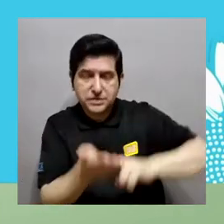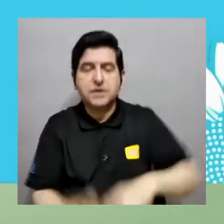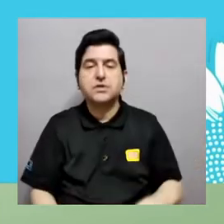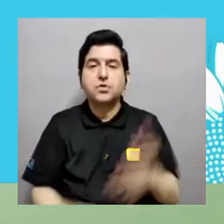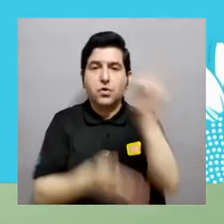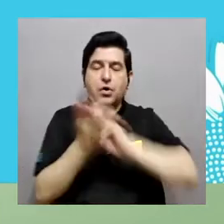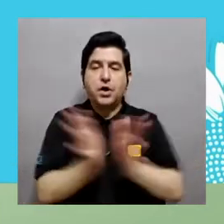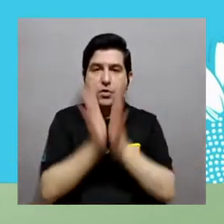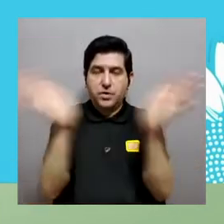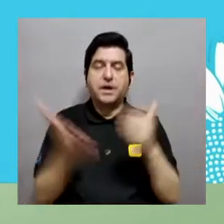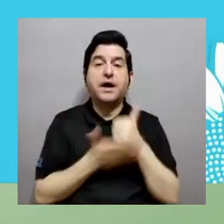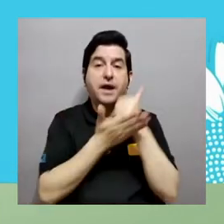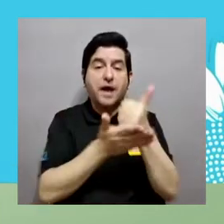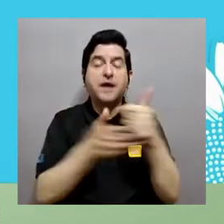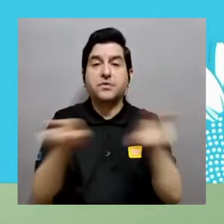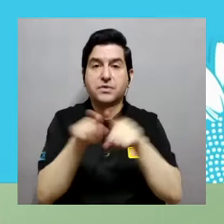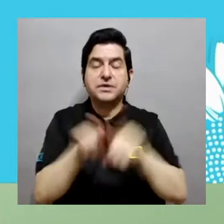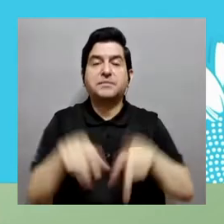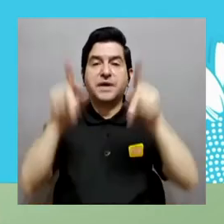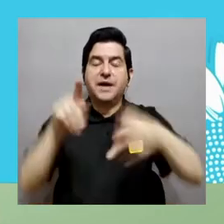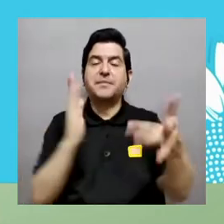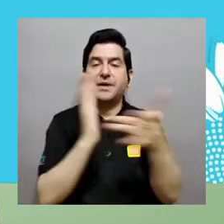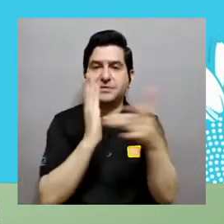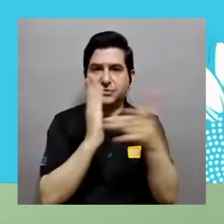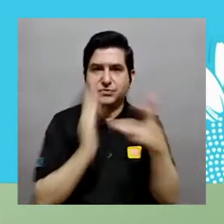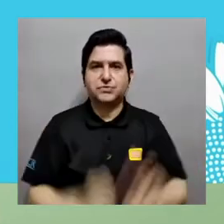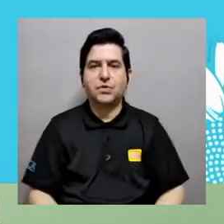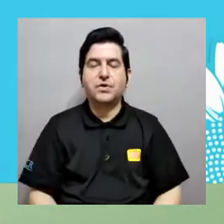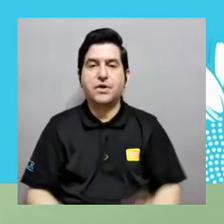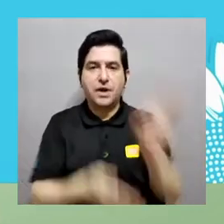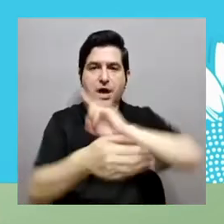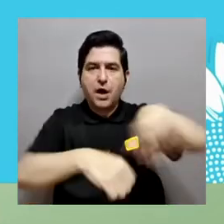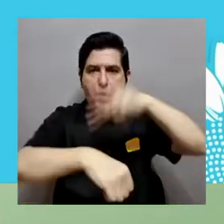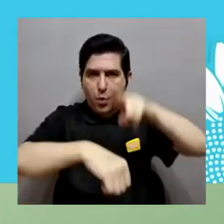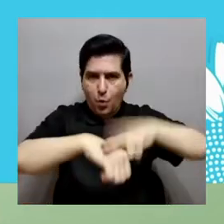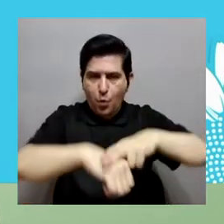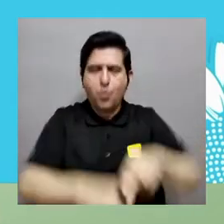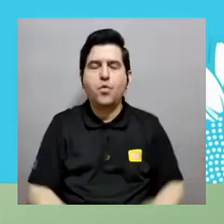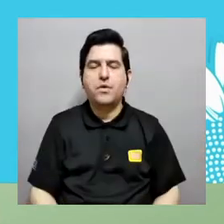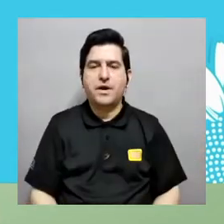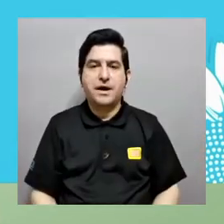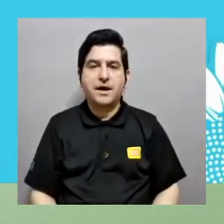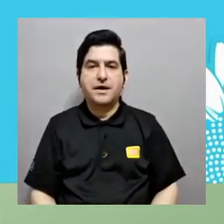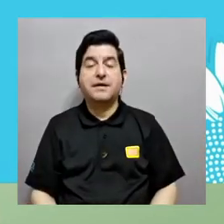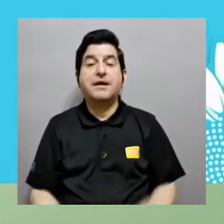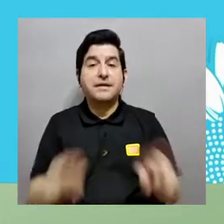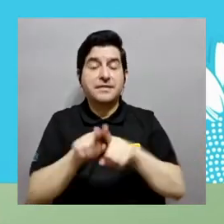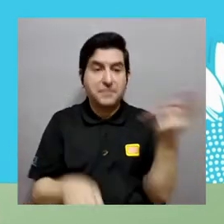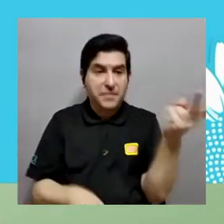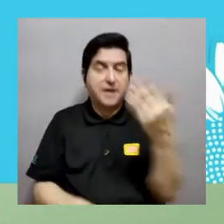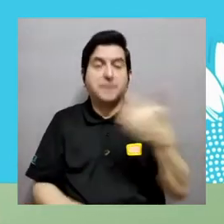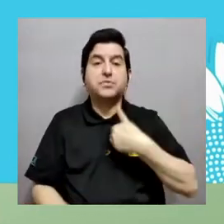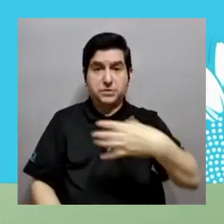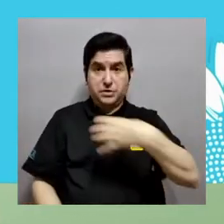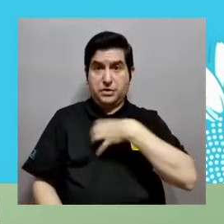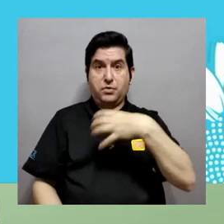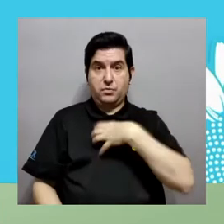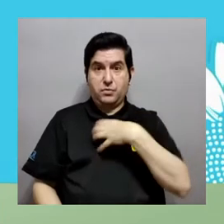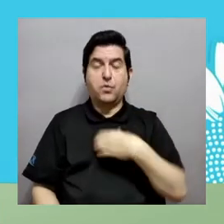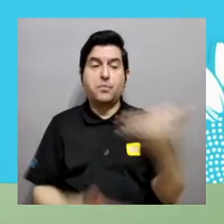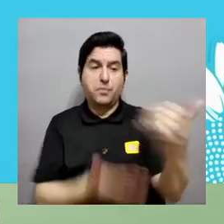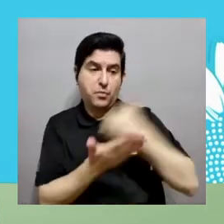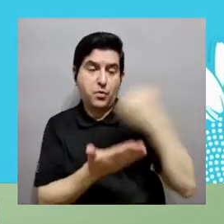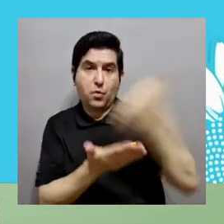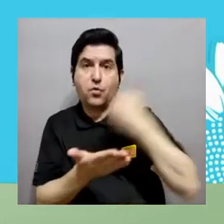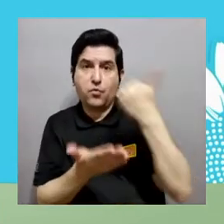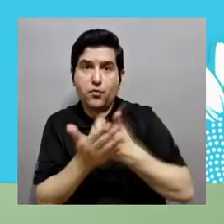abierto para todo proyecto de investigación inscrito en alguna universidad pública, en realidad hemos tenido estas colaboraciones con un cliente tecnológico, con un cliente de la Universidad Nacional,